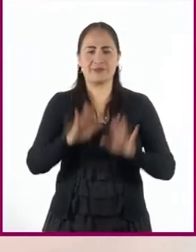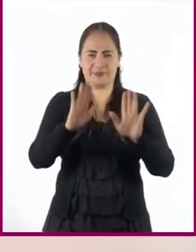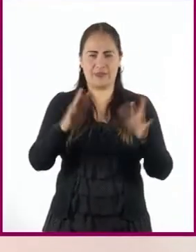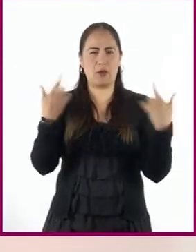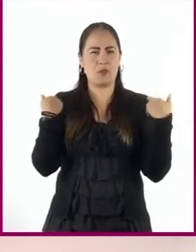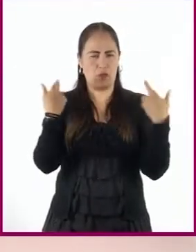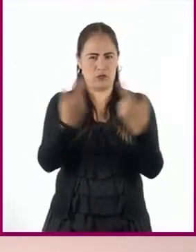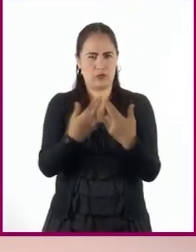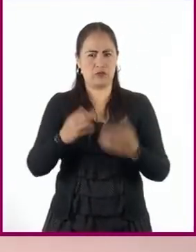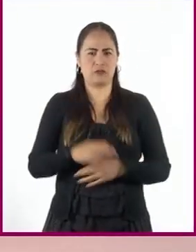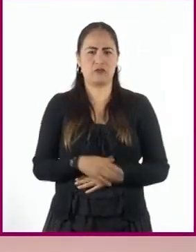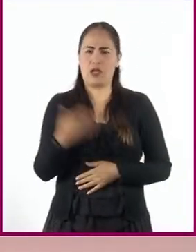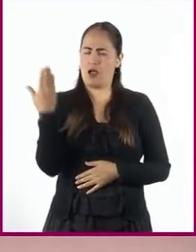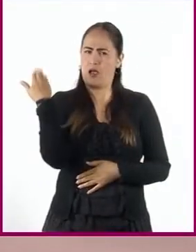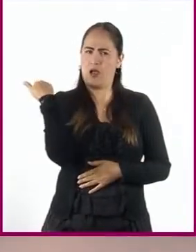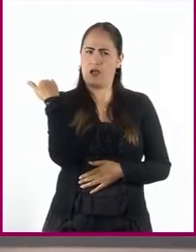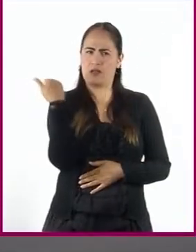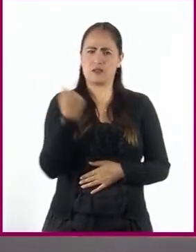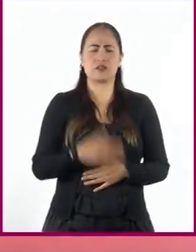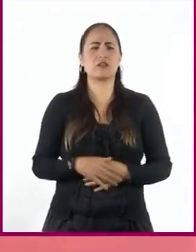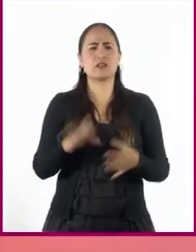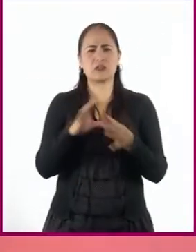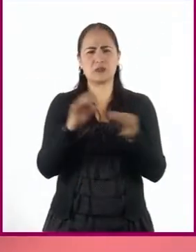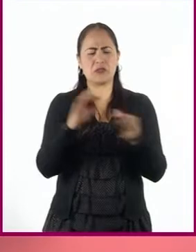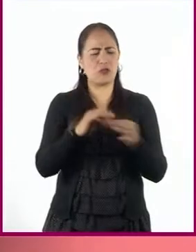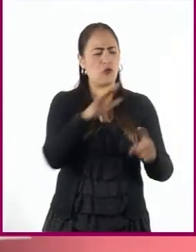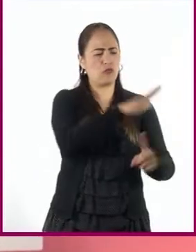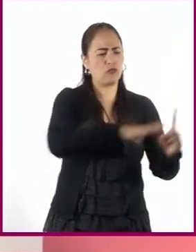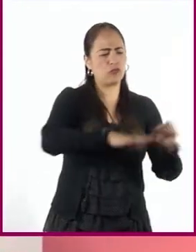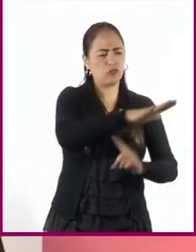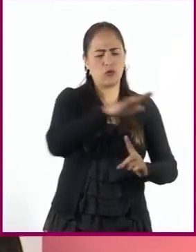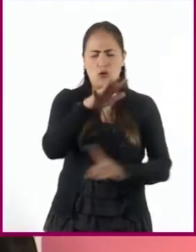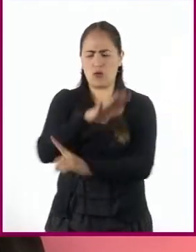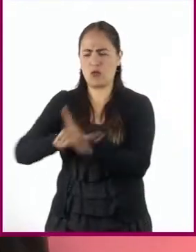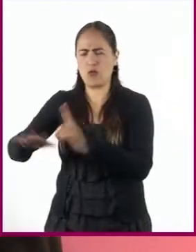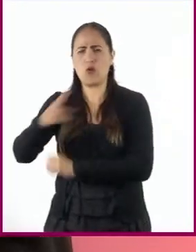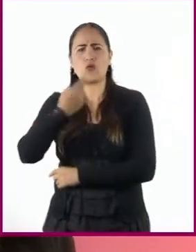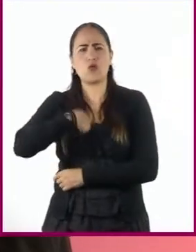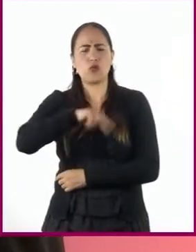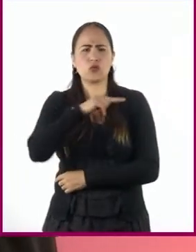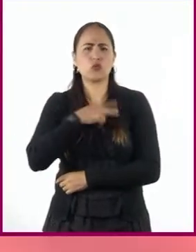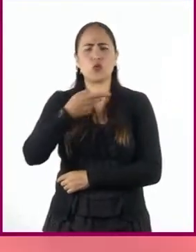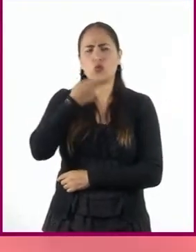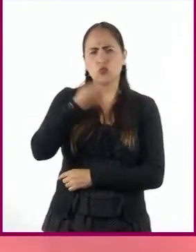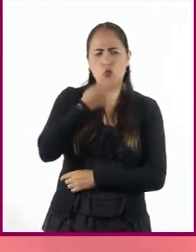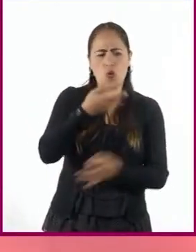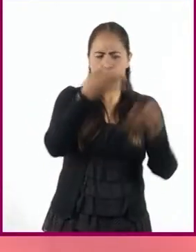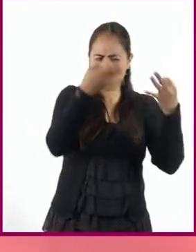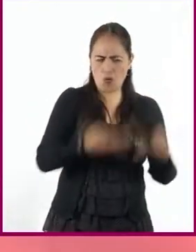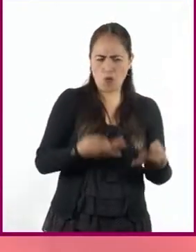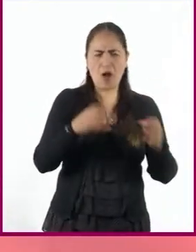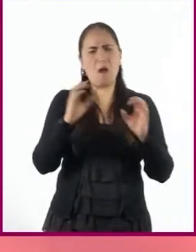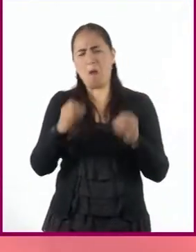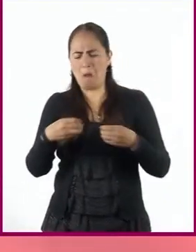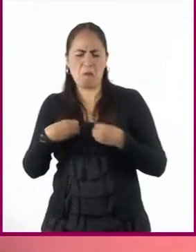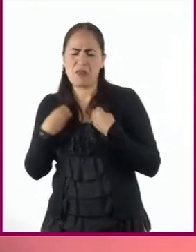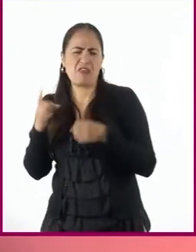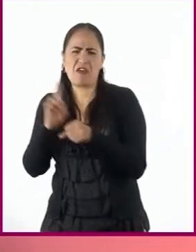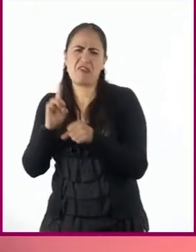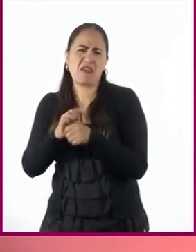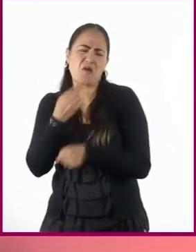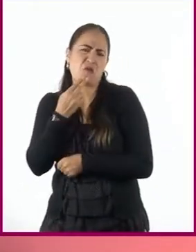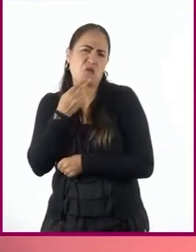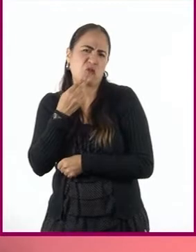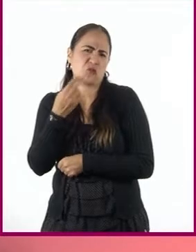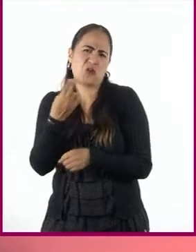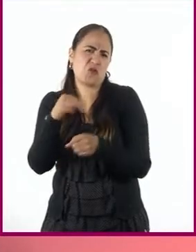Profesor, hace un momento dijo que en cada contexto los habitantes podemos elegir el grado de formalidad e informalidad con el que nos expresamos.